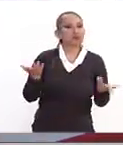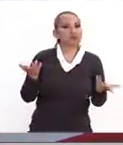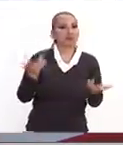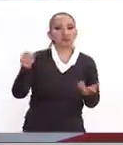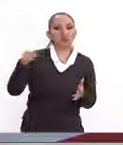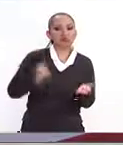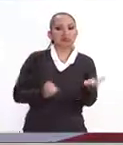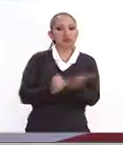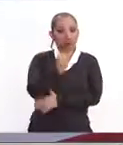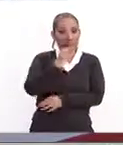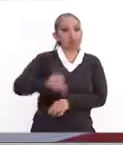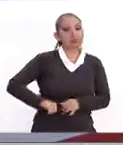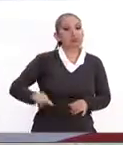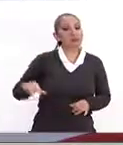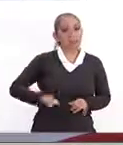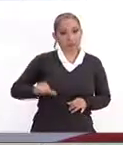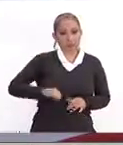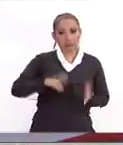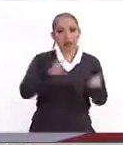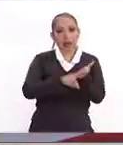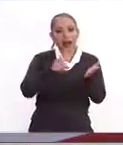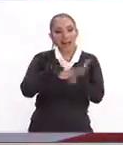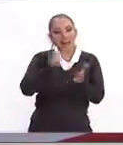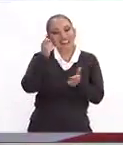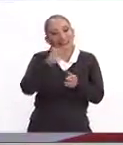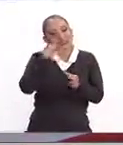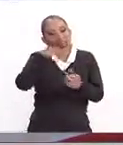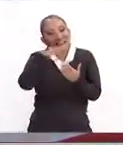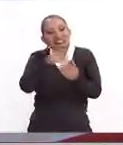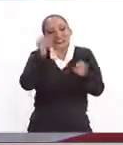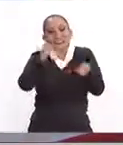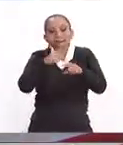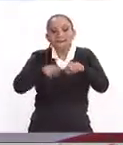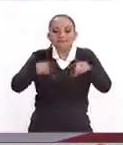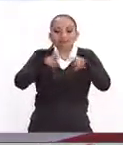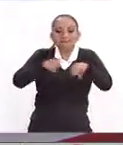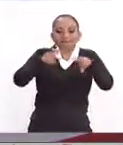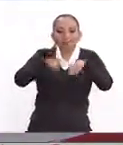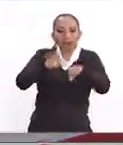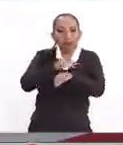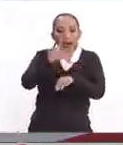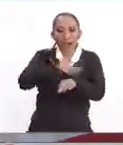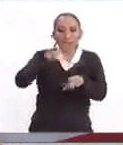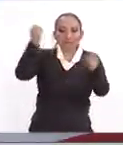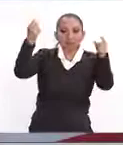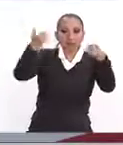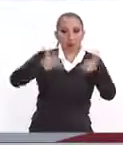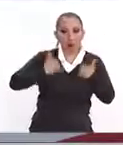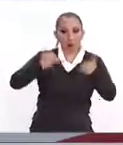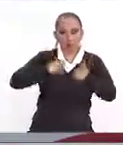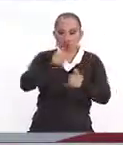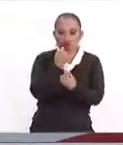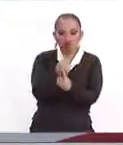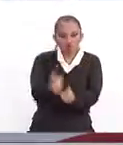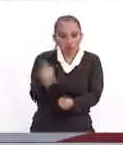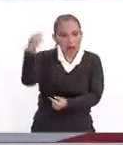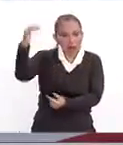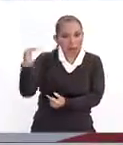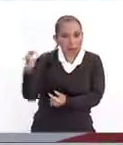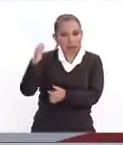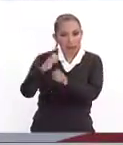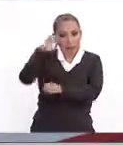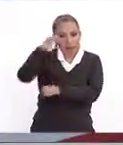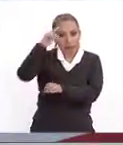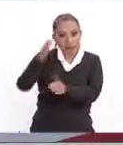Una decisión interesante que vale la pena poner sobre la mesa porque hay muchos jóvenes menores de edad que se han